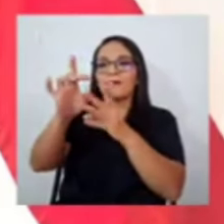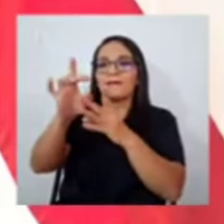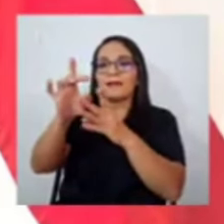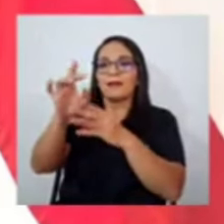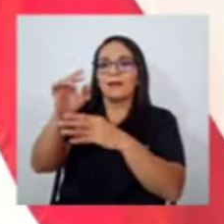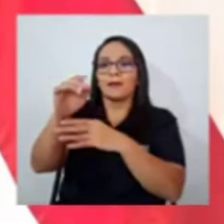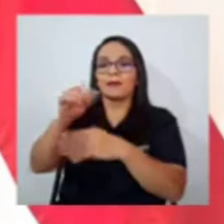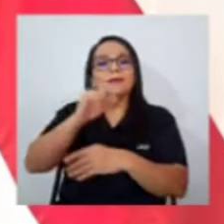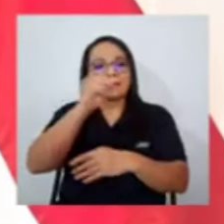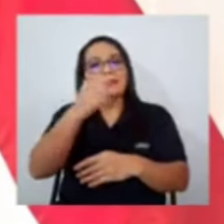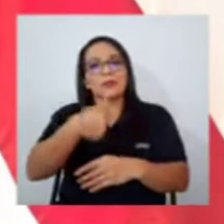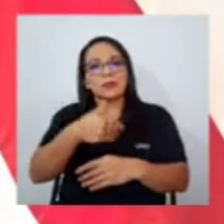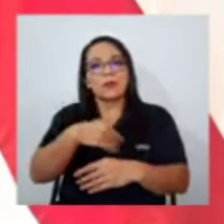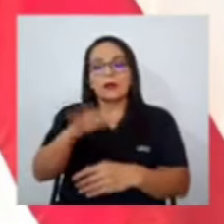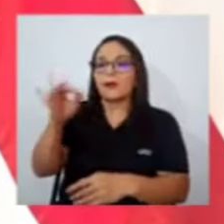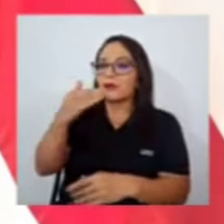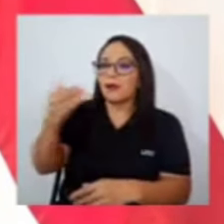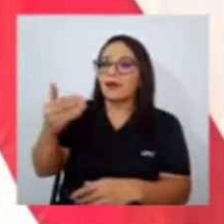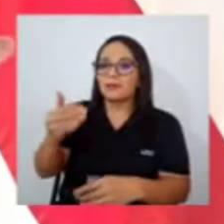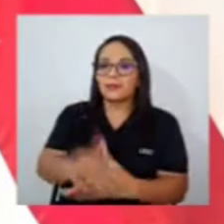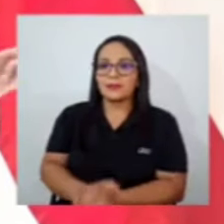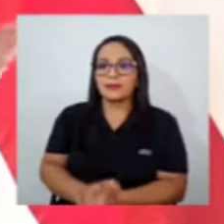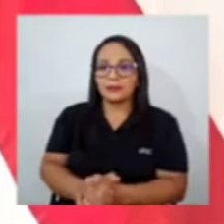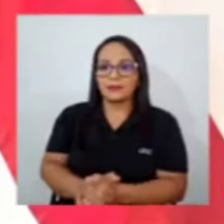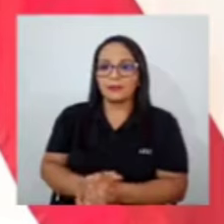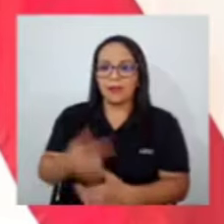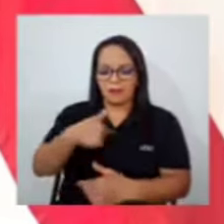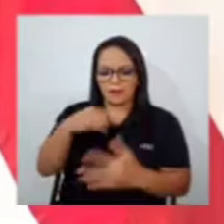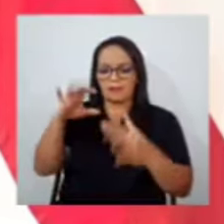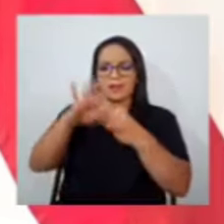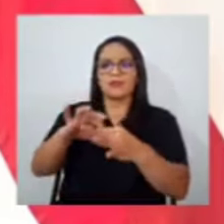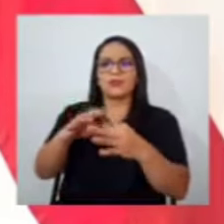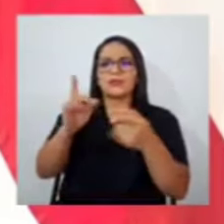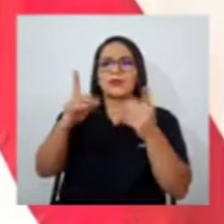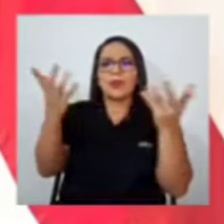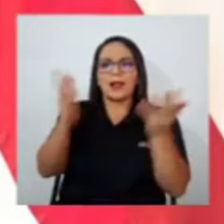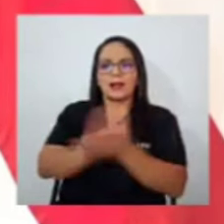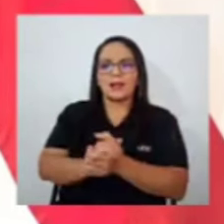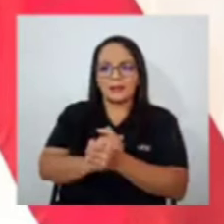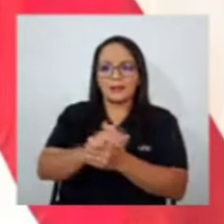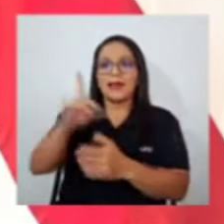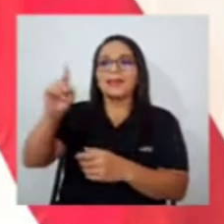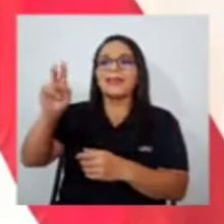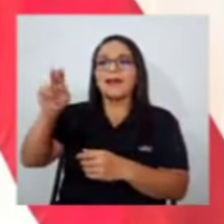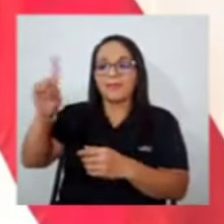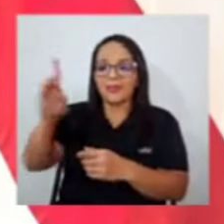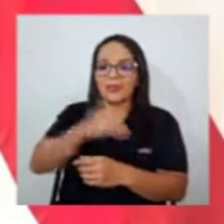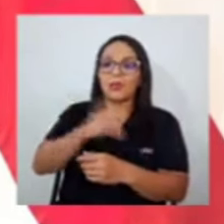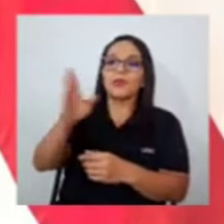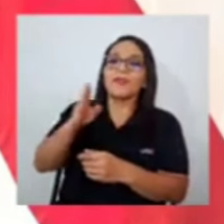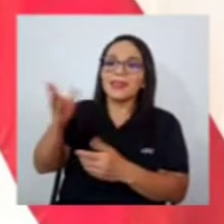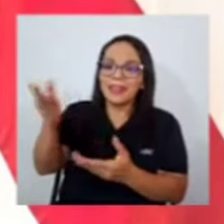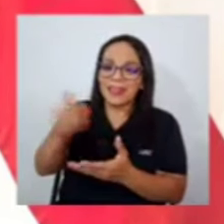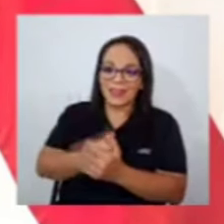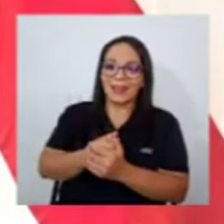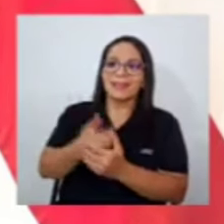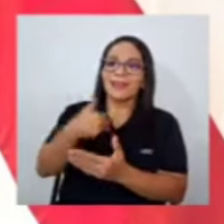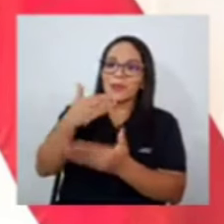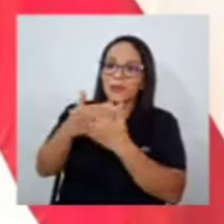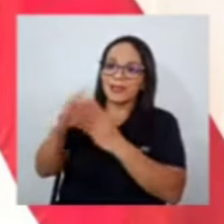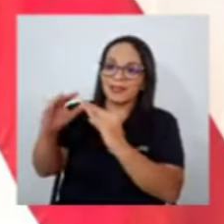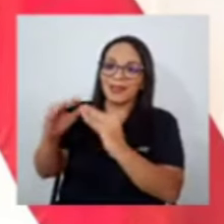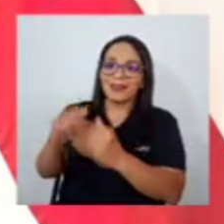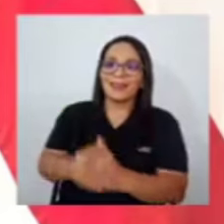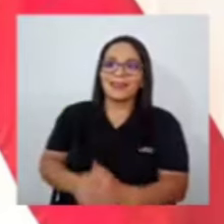ah bueno muchas gracias que me asocia a a eso don David que Dios me lo bendiga tengo una muy buena tarde adelante